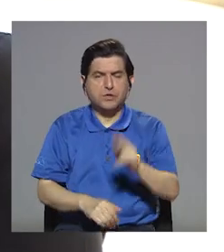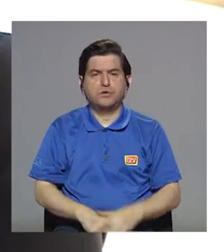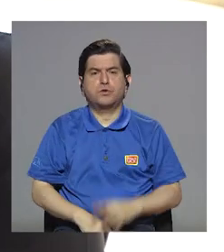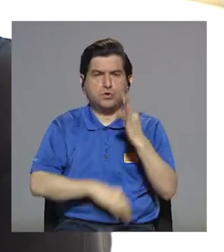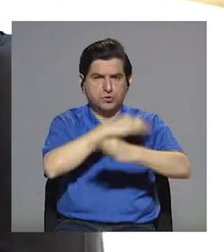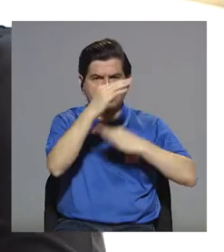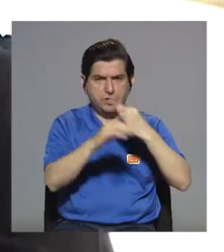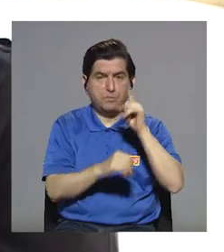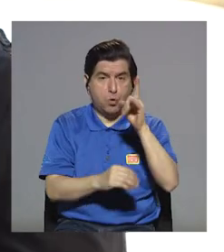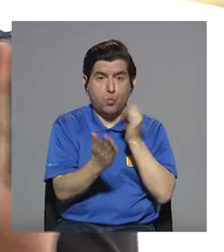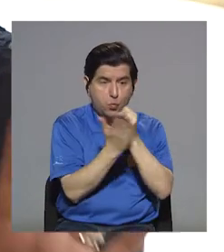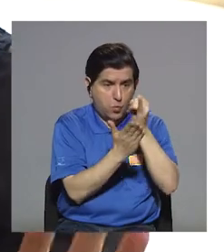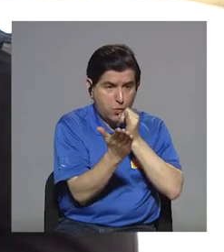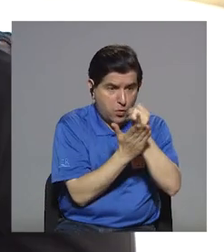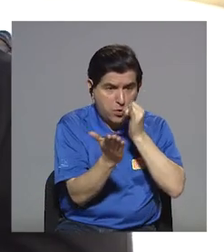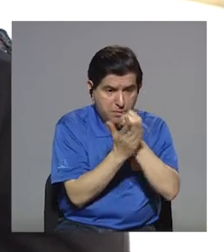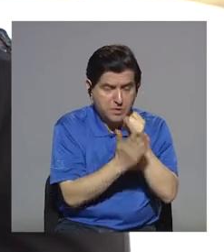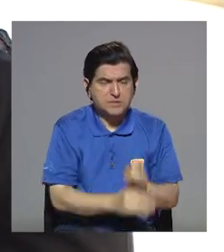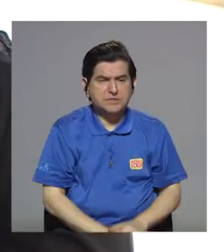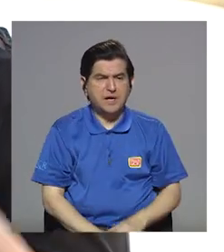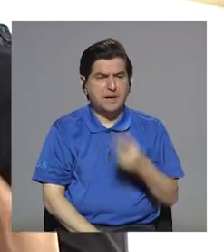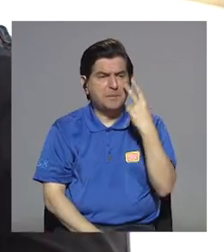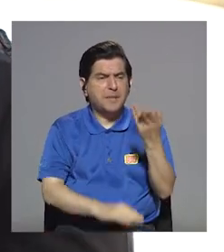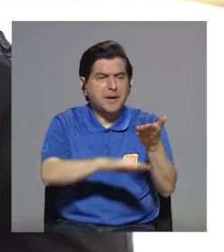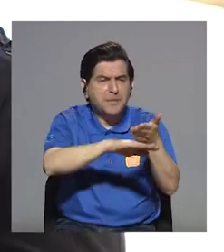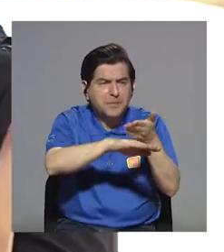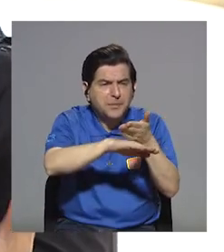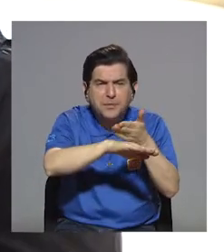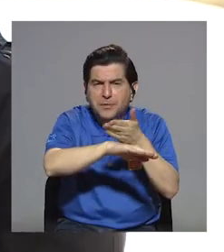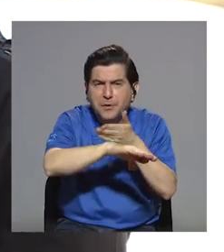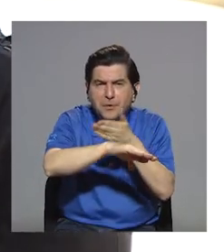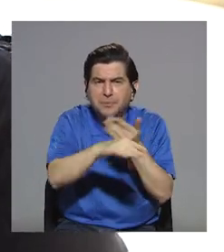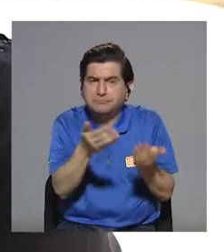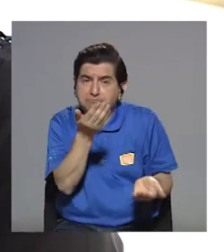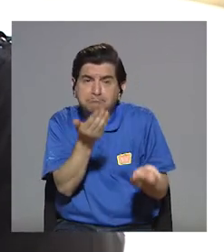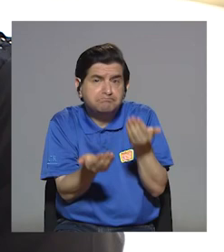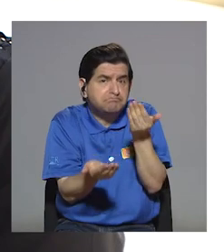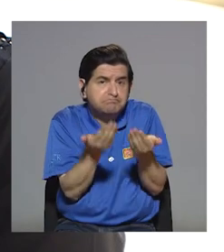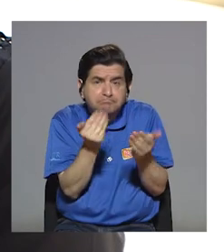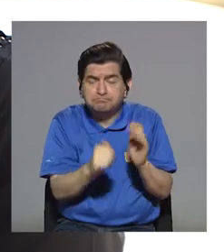en dos vertientes, la parte de investigación, ver mejoras en...